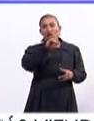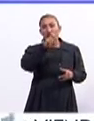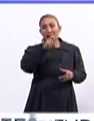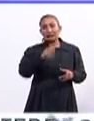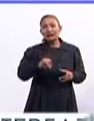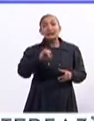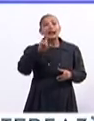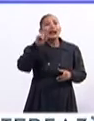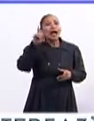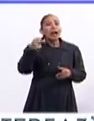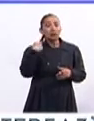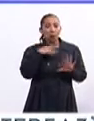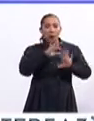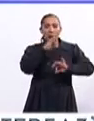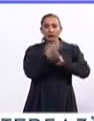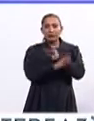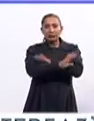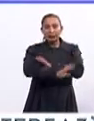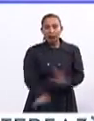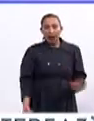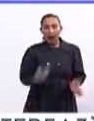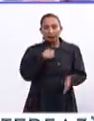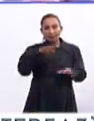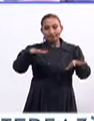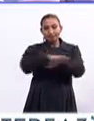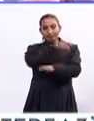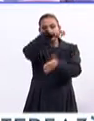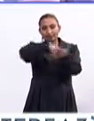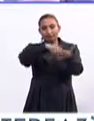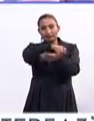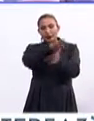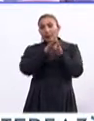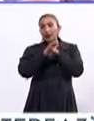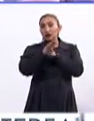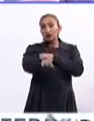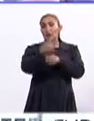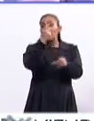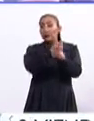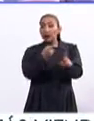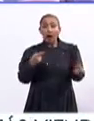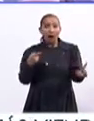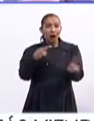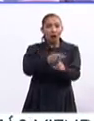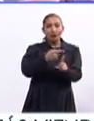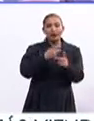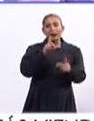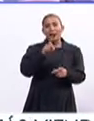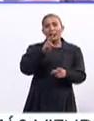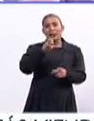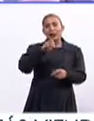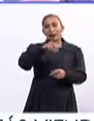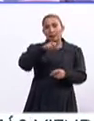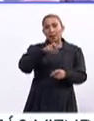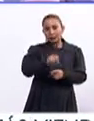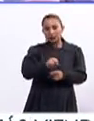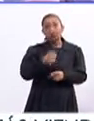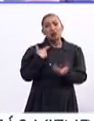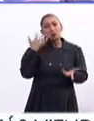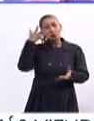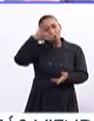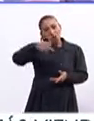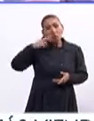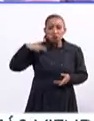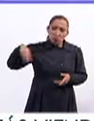es tratar ya de por fin pasar una reforma migratoria. Y lo primero que tiene que ser son los dreamers. Entonces, yo veo un buen